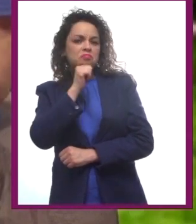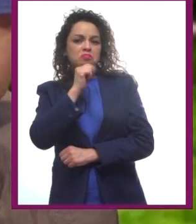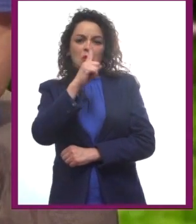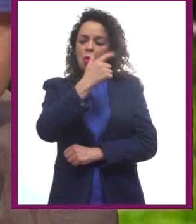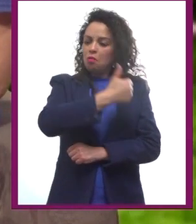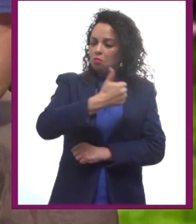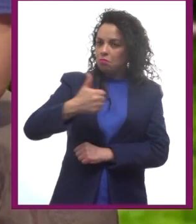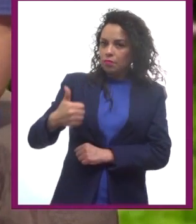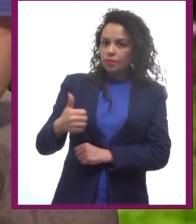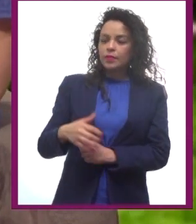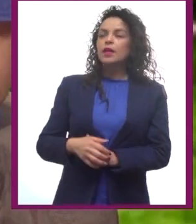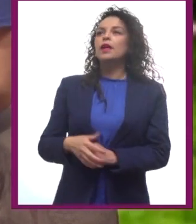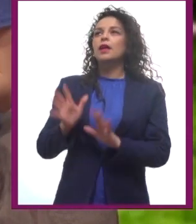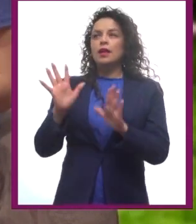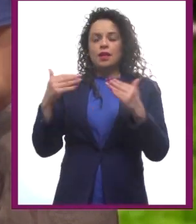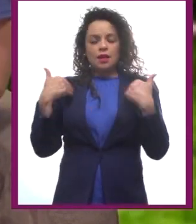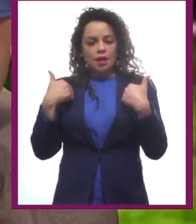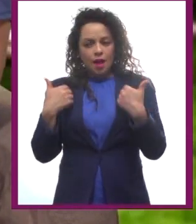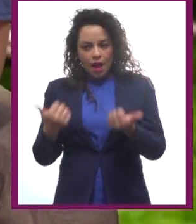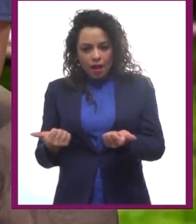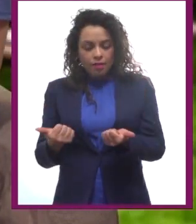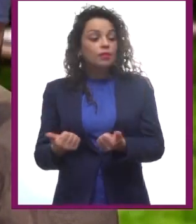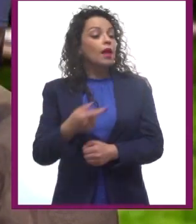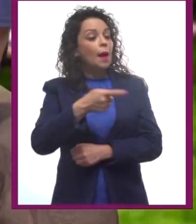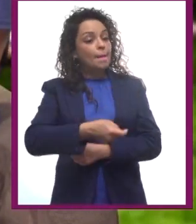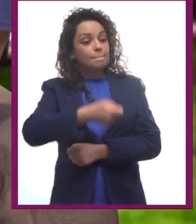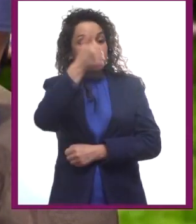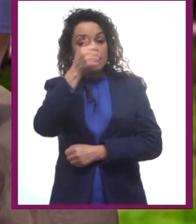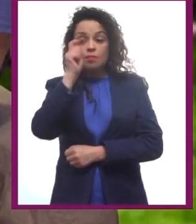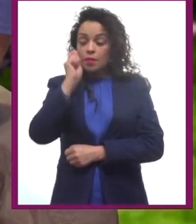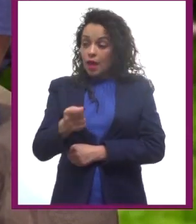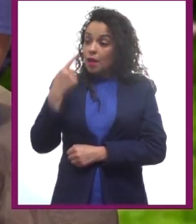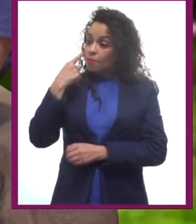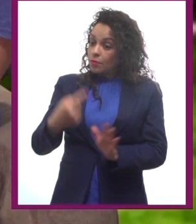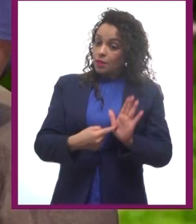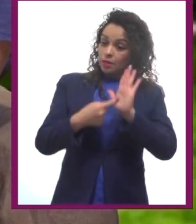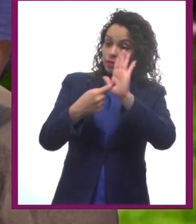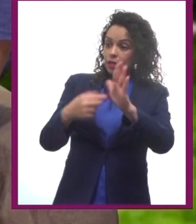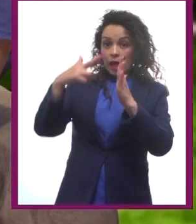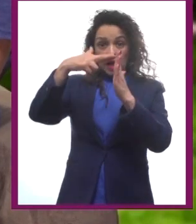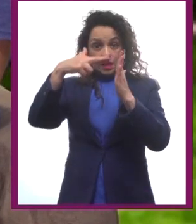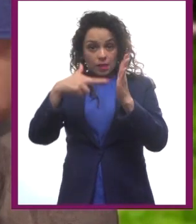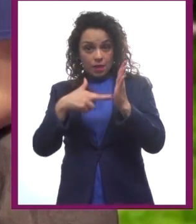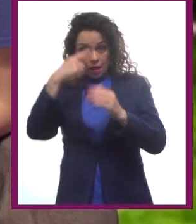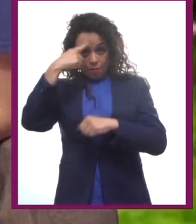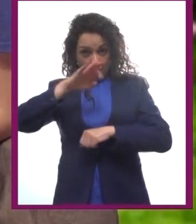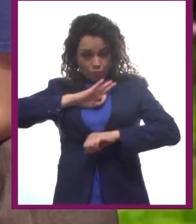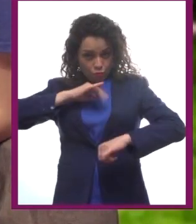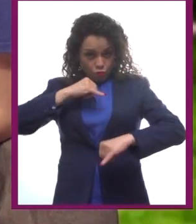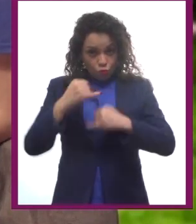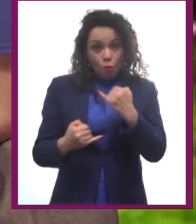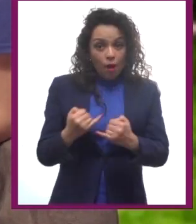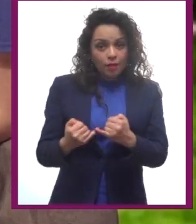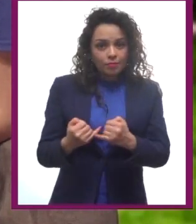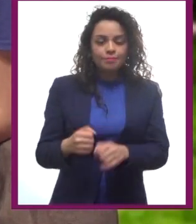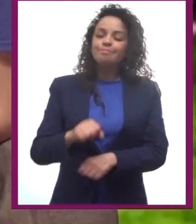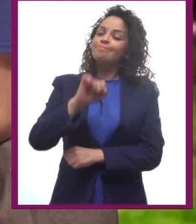¿O sea que el primer acto sirve para mostrar a los espectadores las reglas del juego? Ajá.